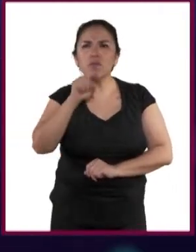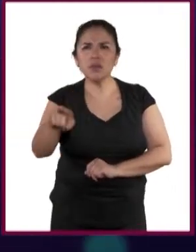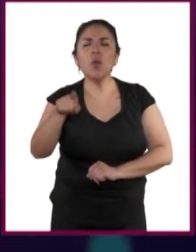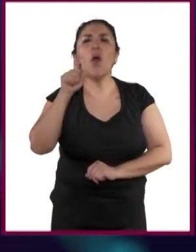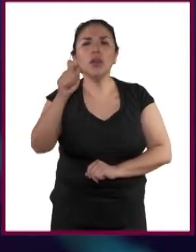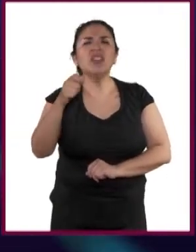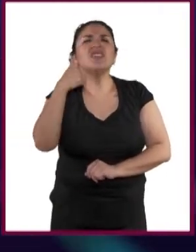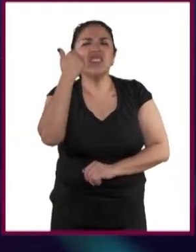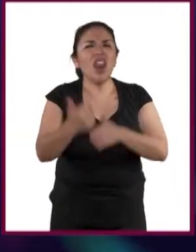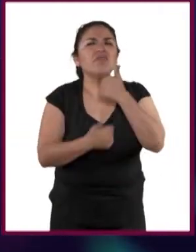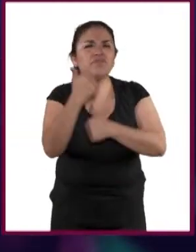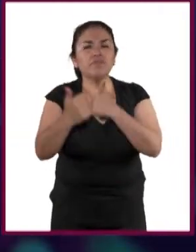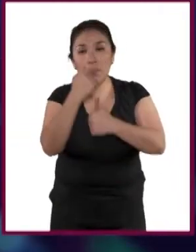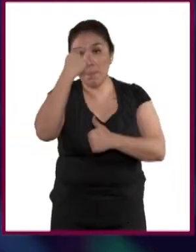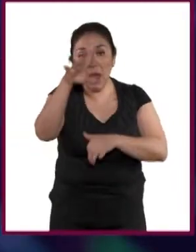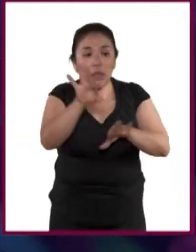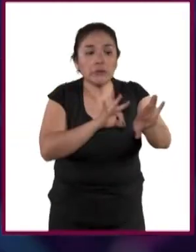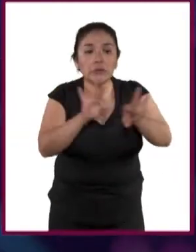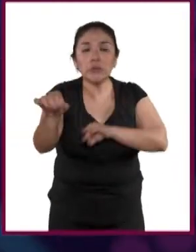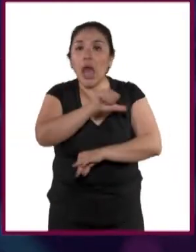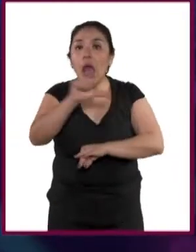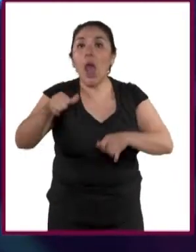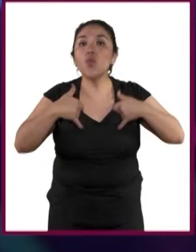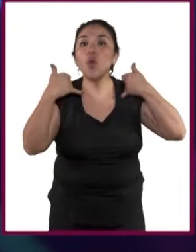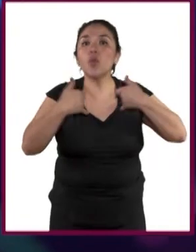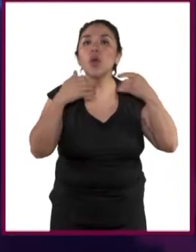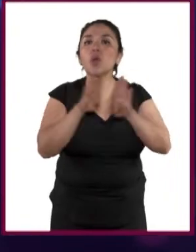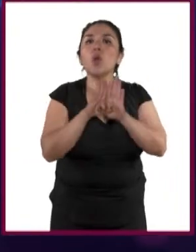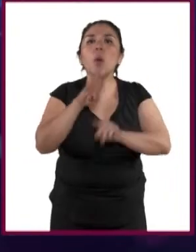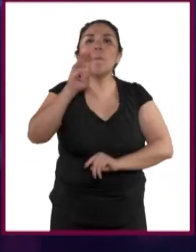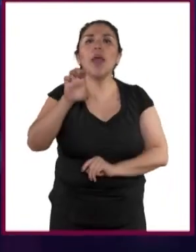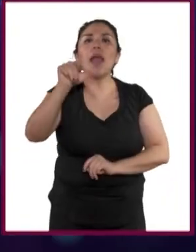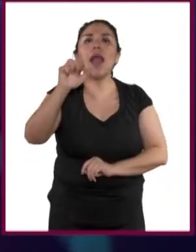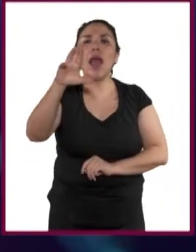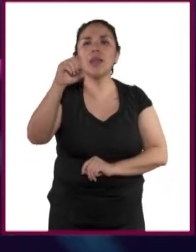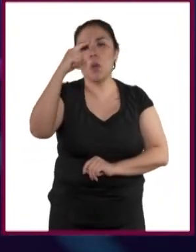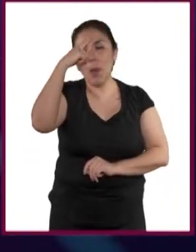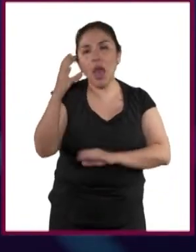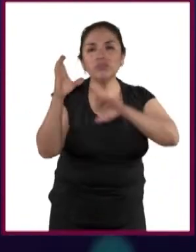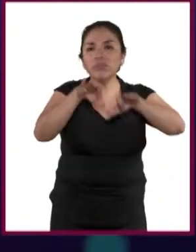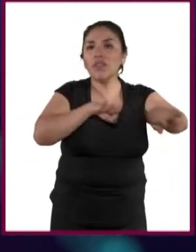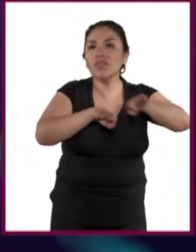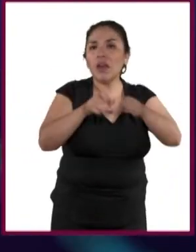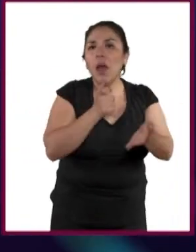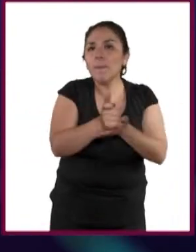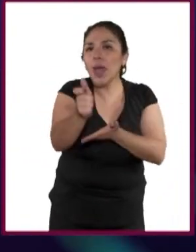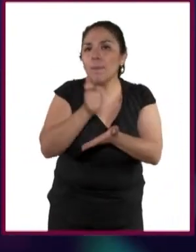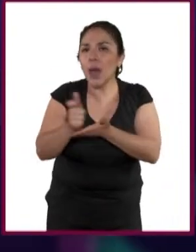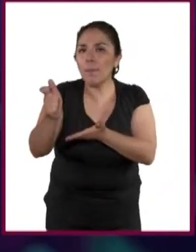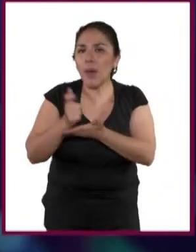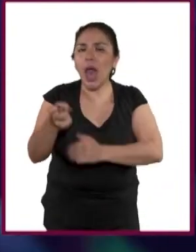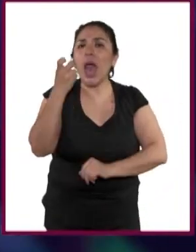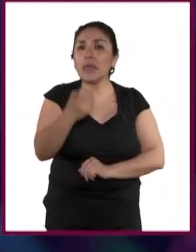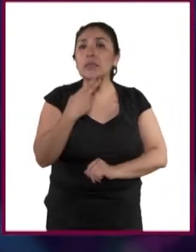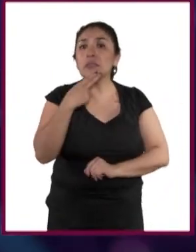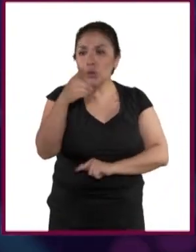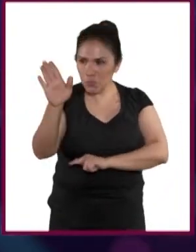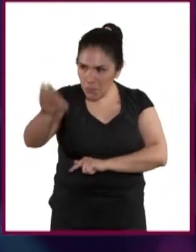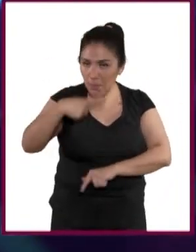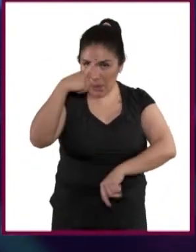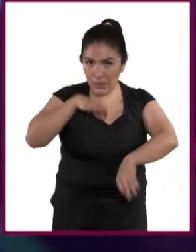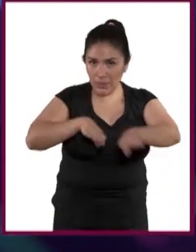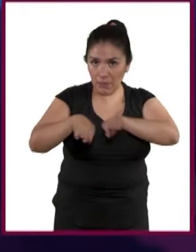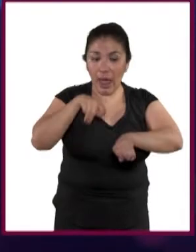básicamente lo que busca es incorporar a jóvenes como becarios a diferentes empleos. Y la idea es que se